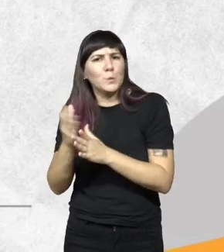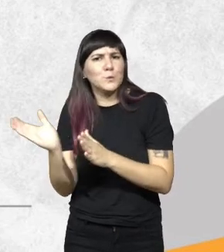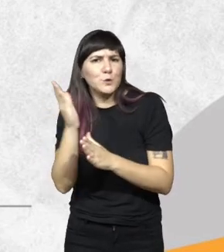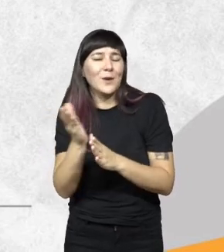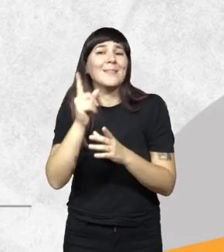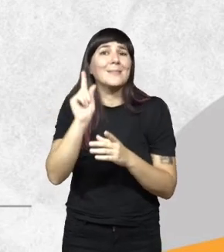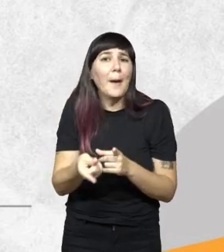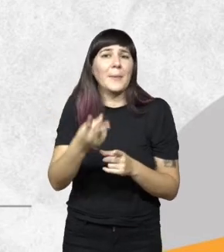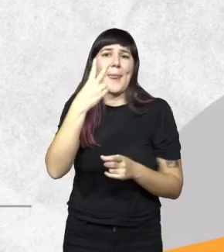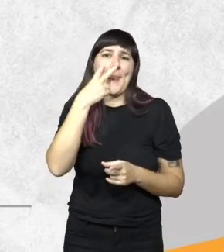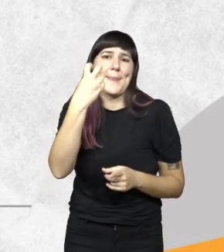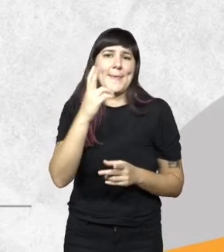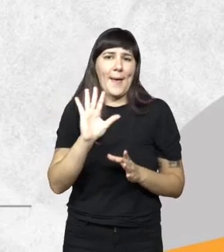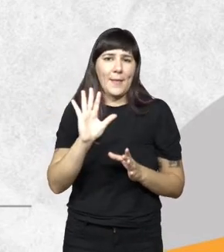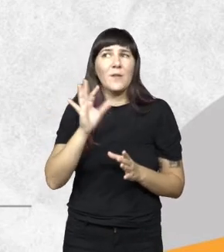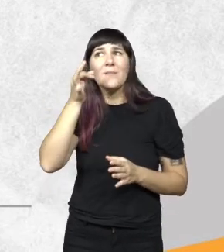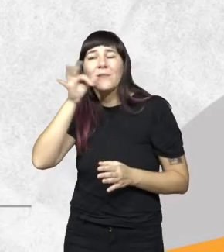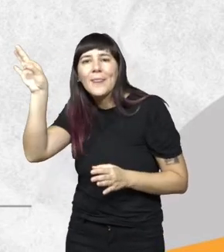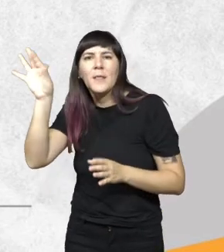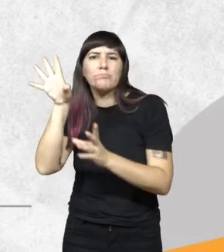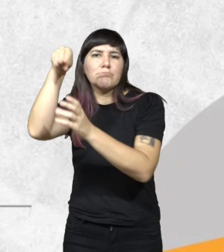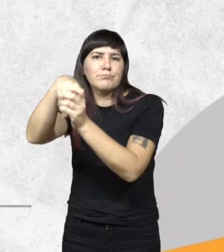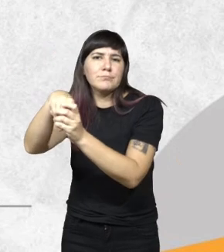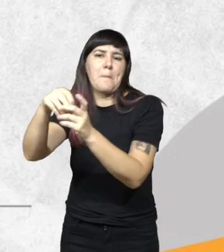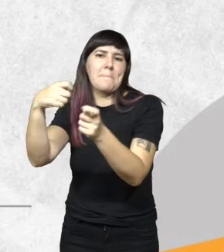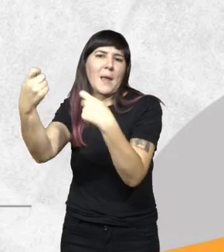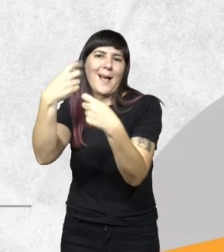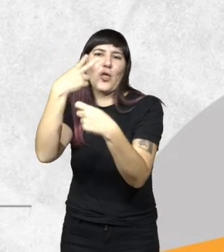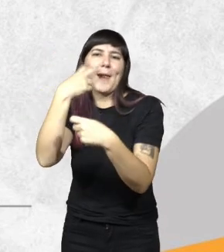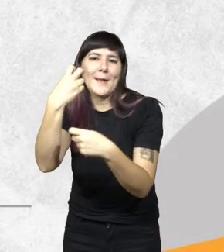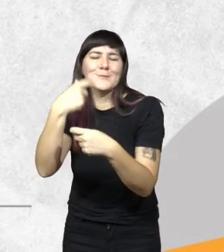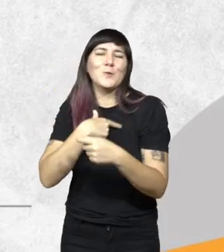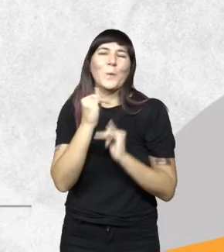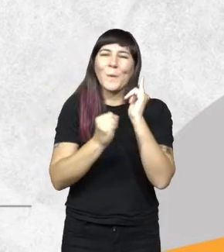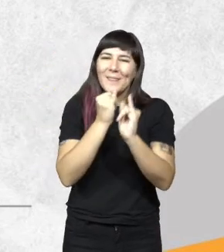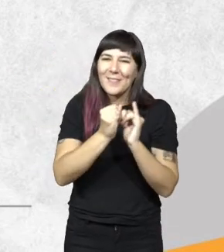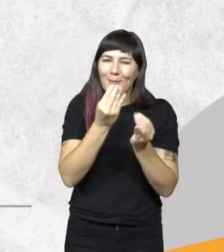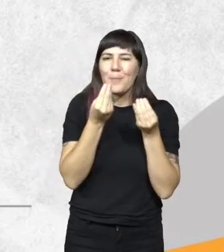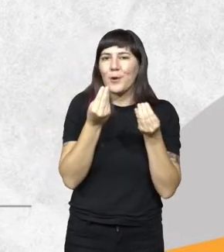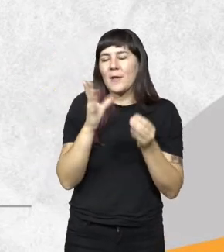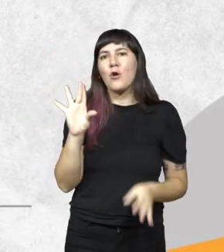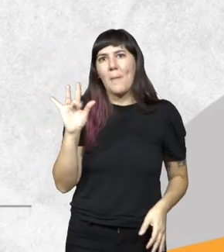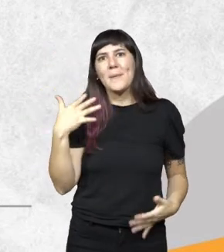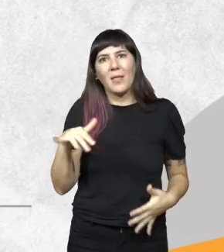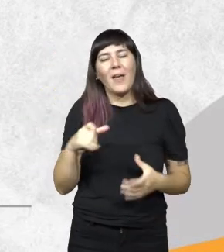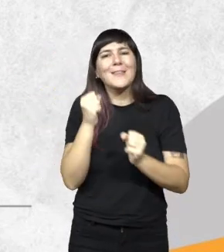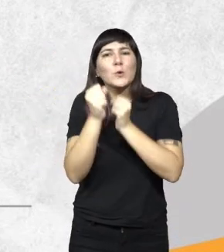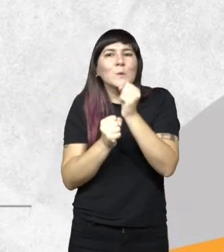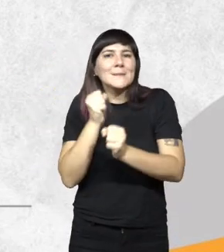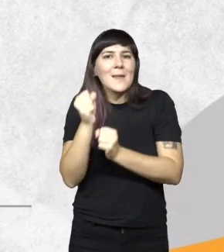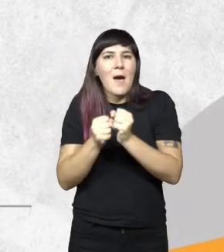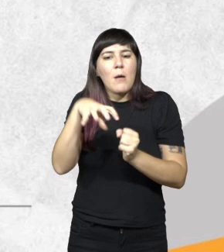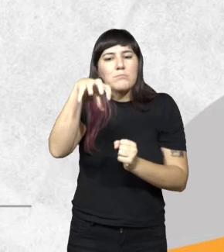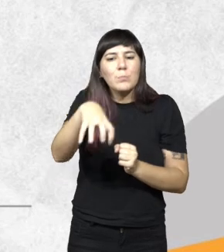producen energía eléctrica que venden e incorporan al mercado energético es decir les comento esto para que vean la complejidad de la industria que